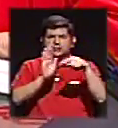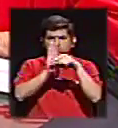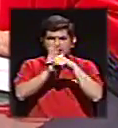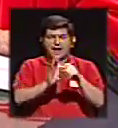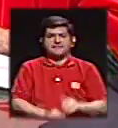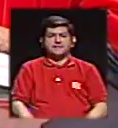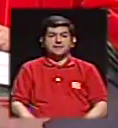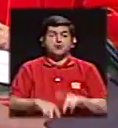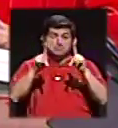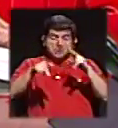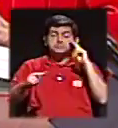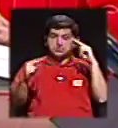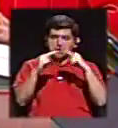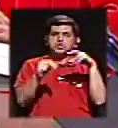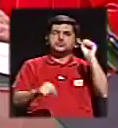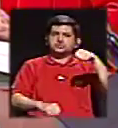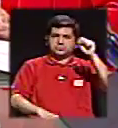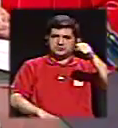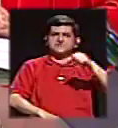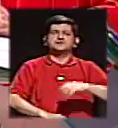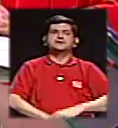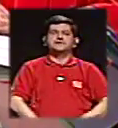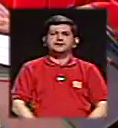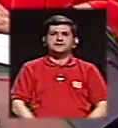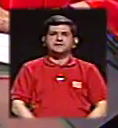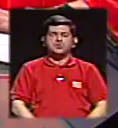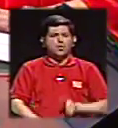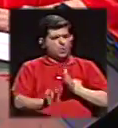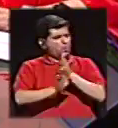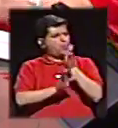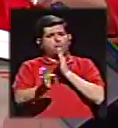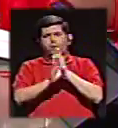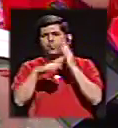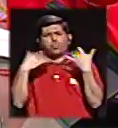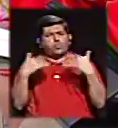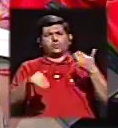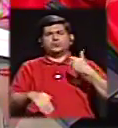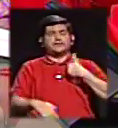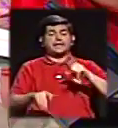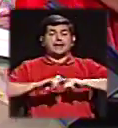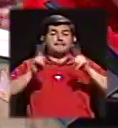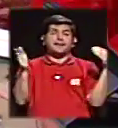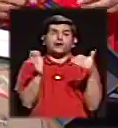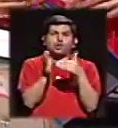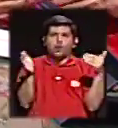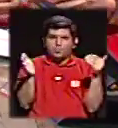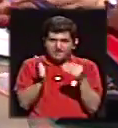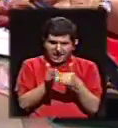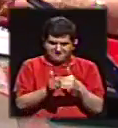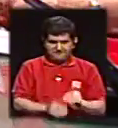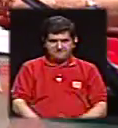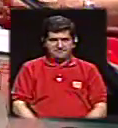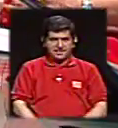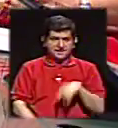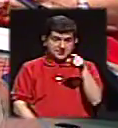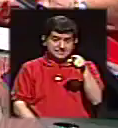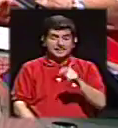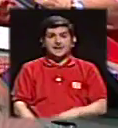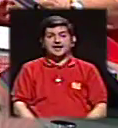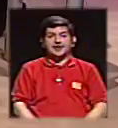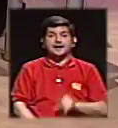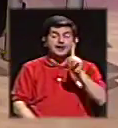Por supuesto, es un hombre muy conocido, de una gran trayectoria. Pero de nuevo, está en un